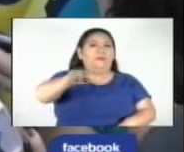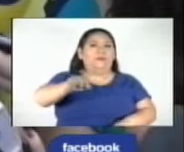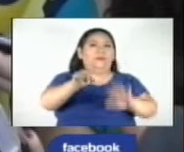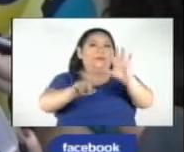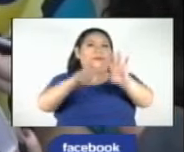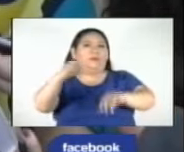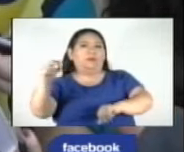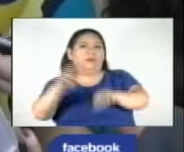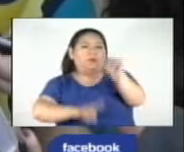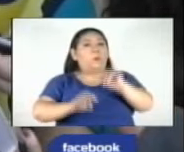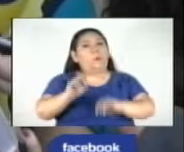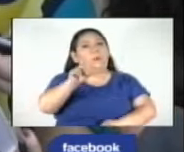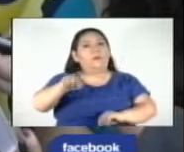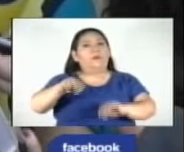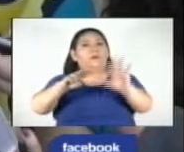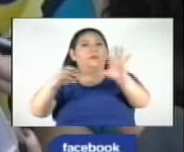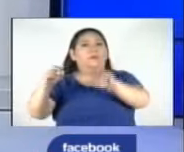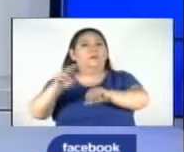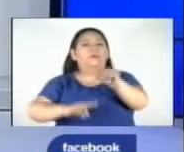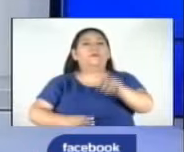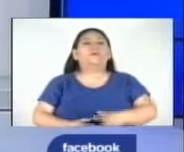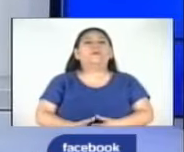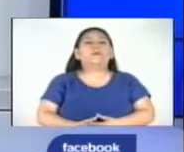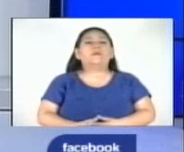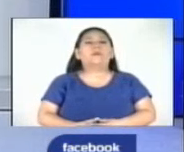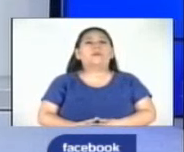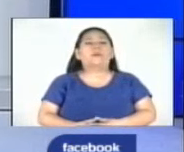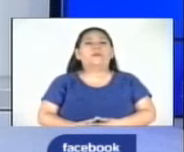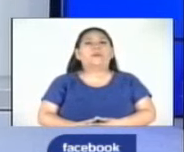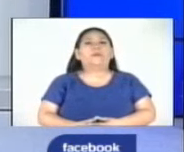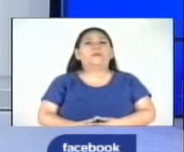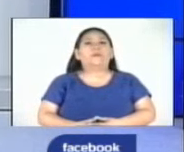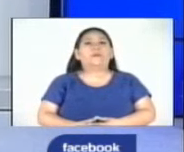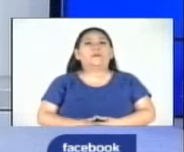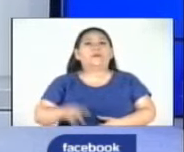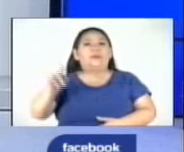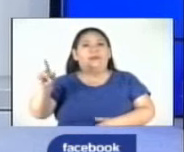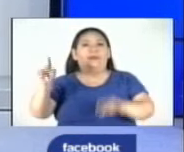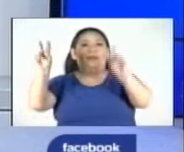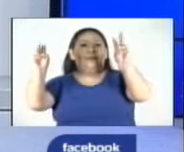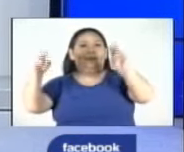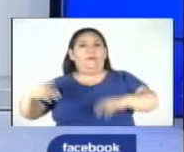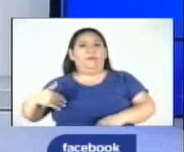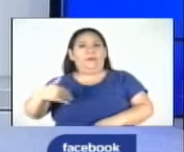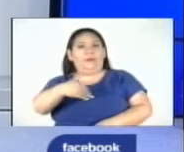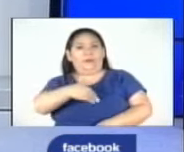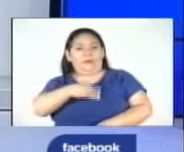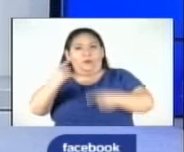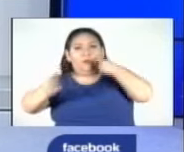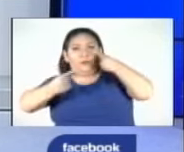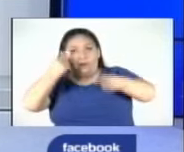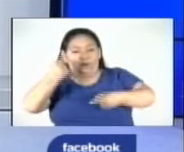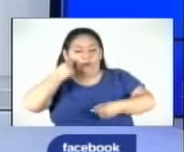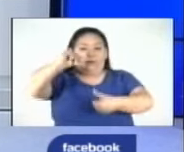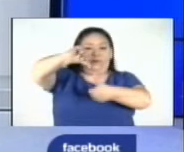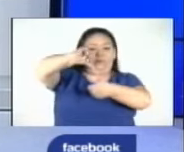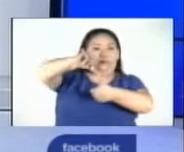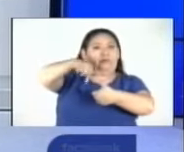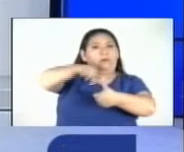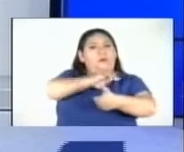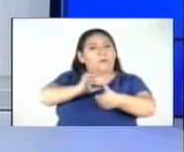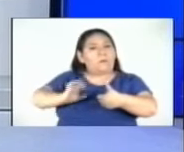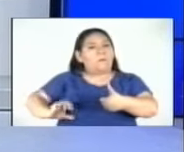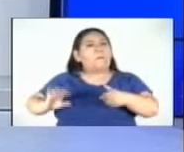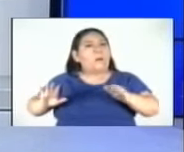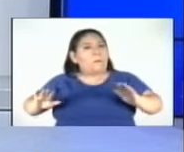,600, 1,700. Tercera cara. Y las carteras de turismo de Centroamérica y El Salvador se preparan para